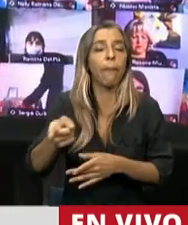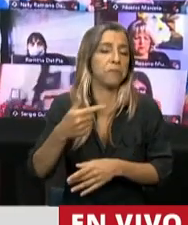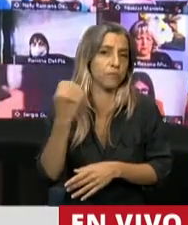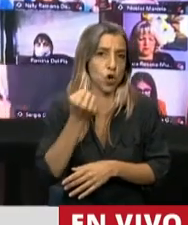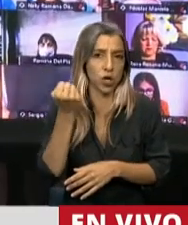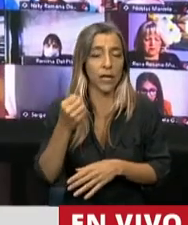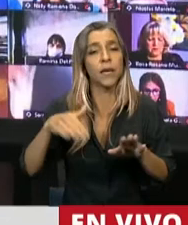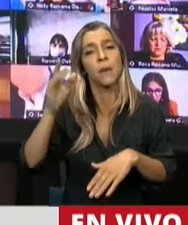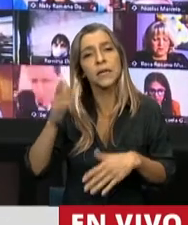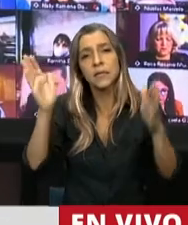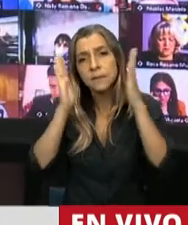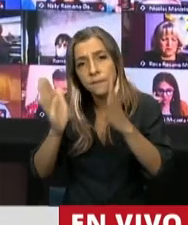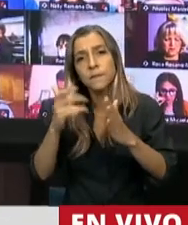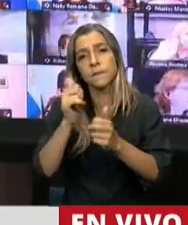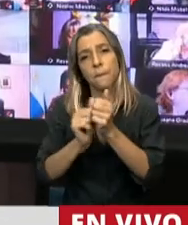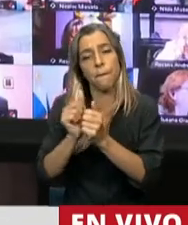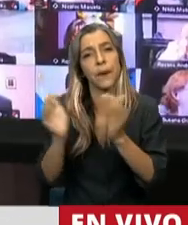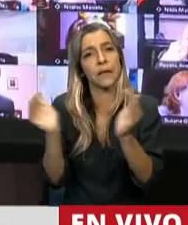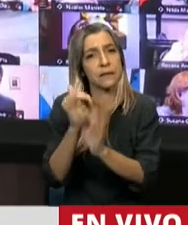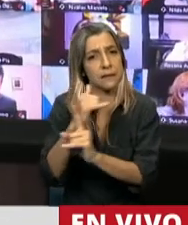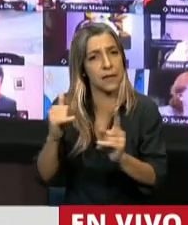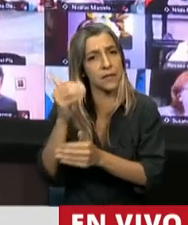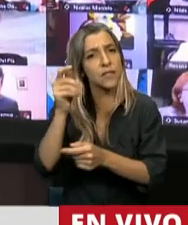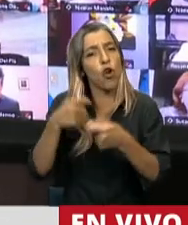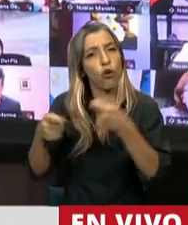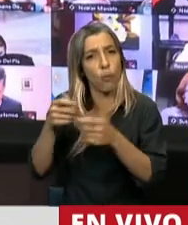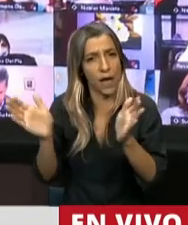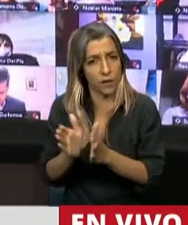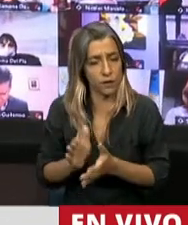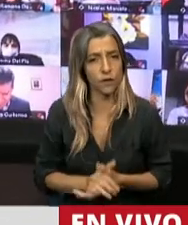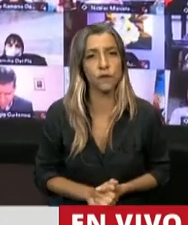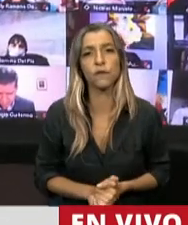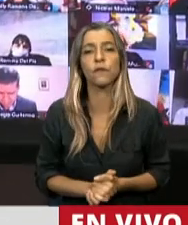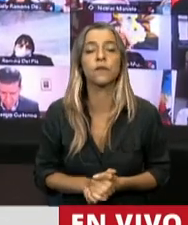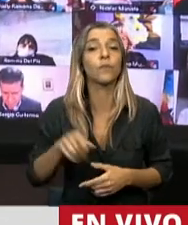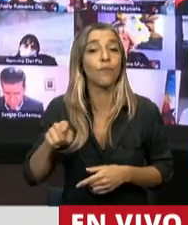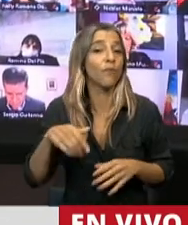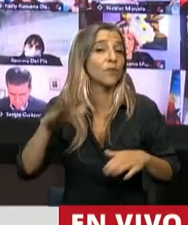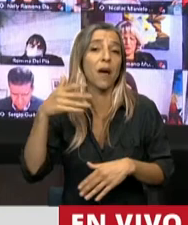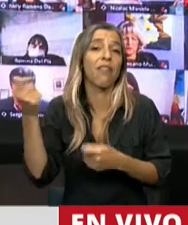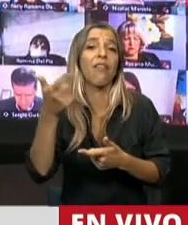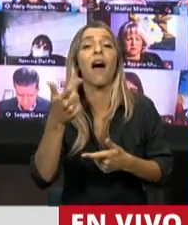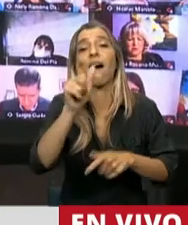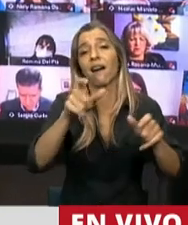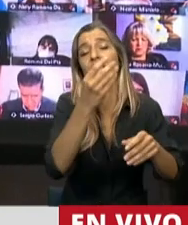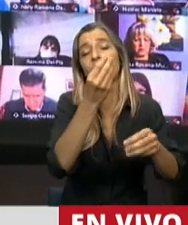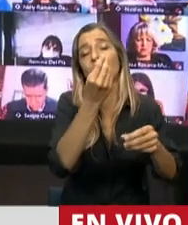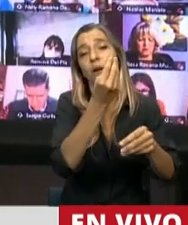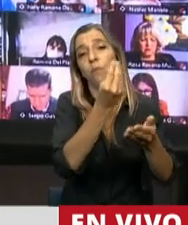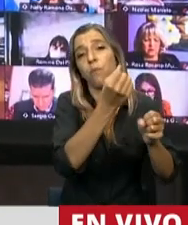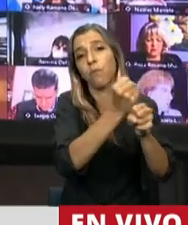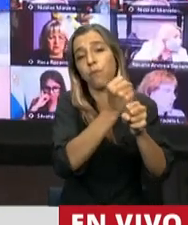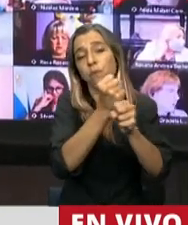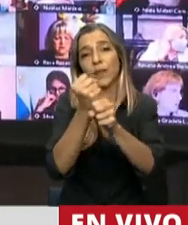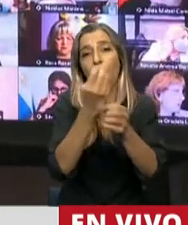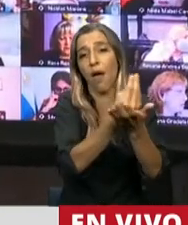caso de nuestras pymes, que son las principales generadoras de empleo. Entendiendo que lo que estamos tratando es un avance, es la ley posible en